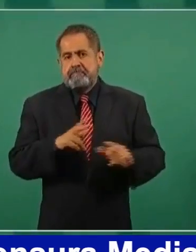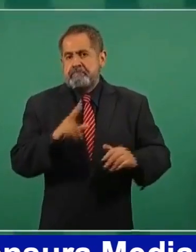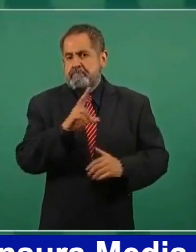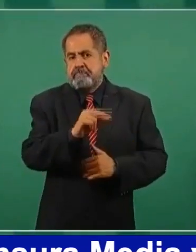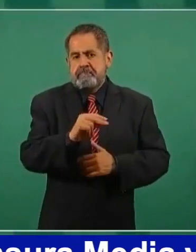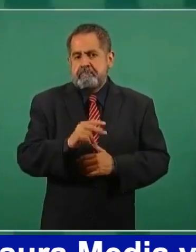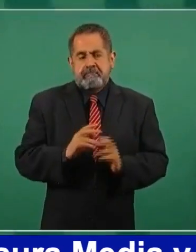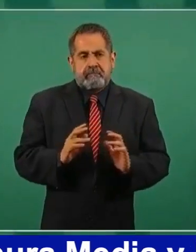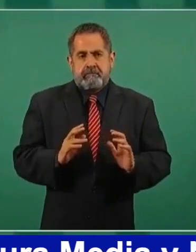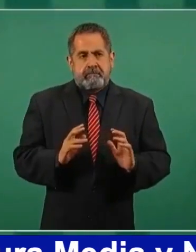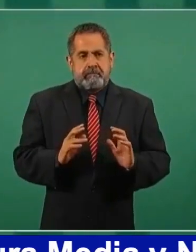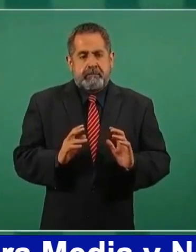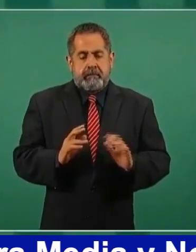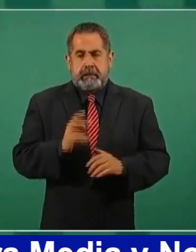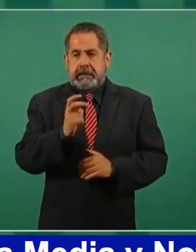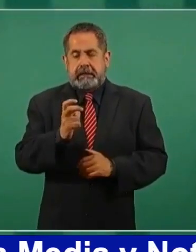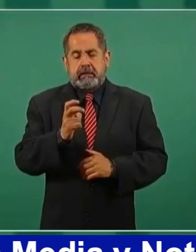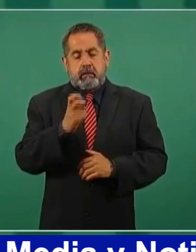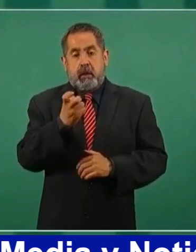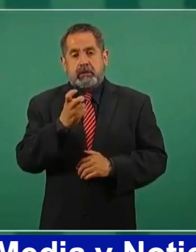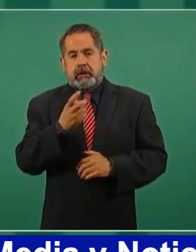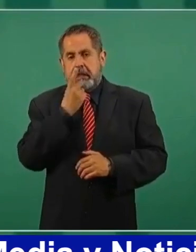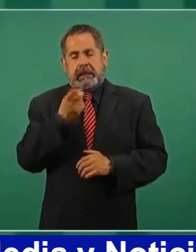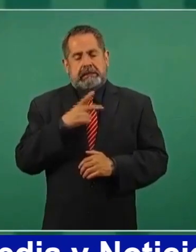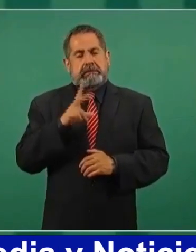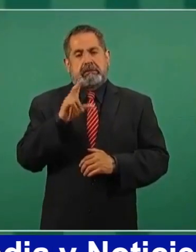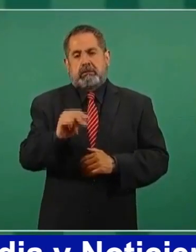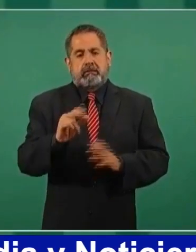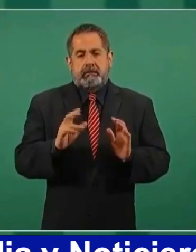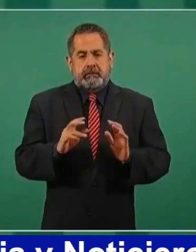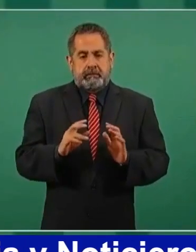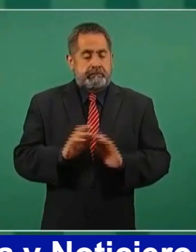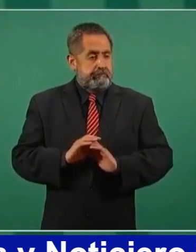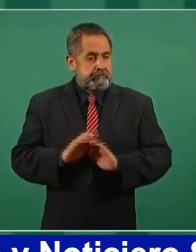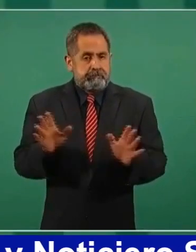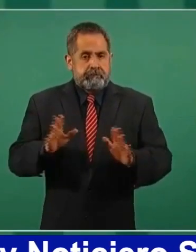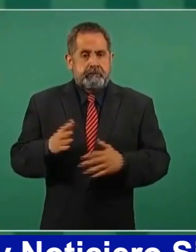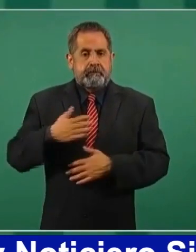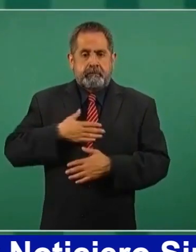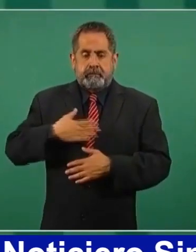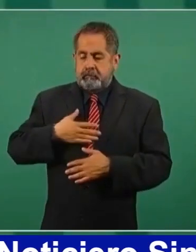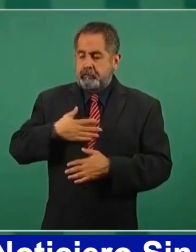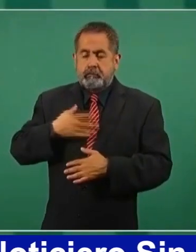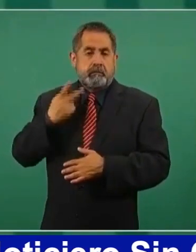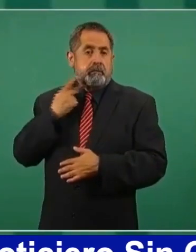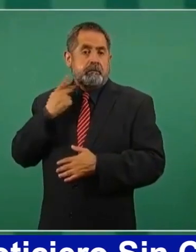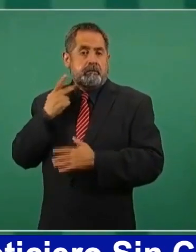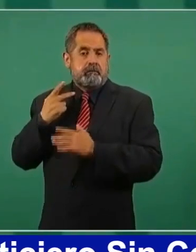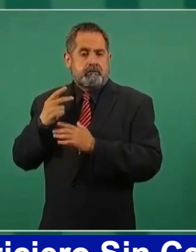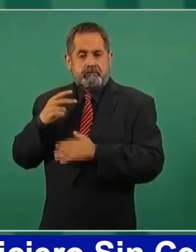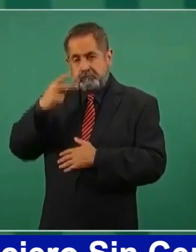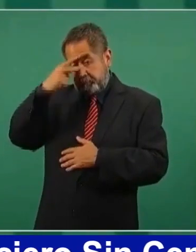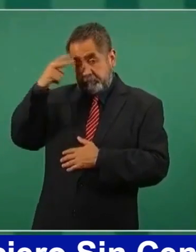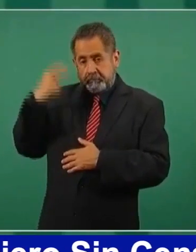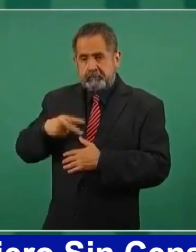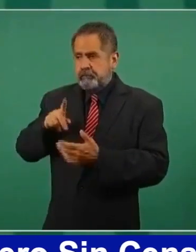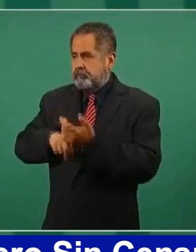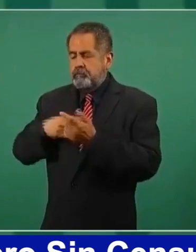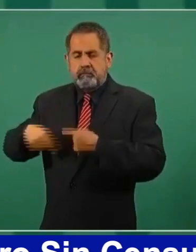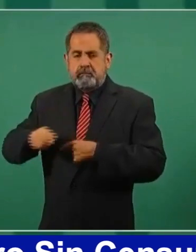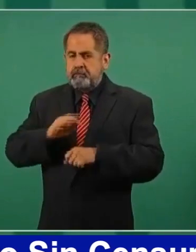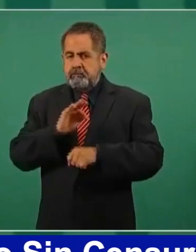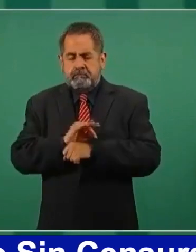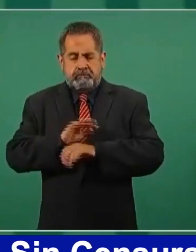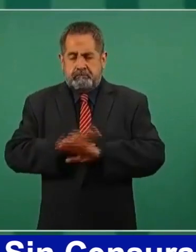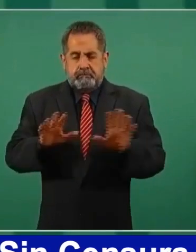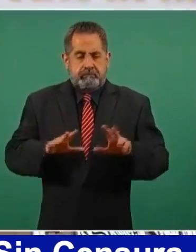interna de otro país y de acuerdo a nuestra política exterior nosotros defendemos